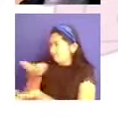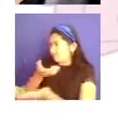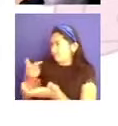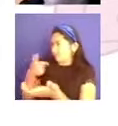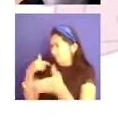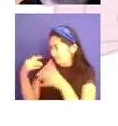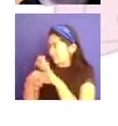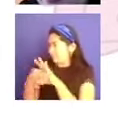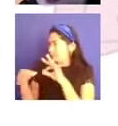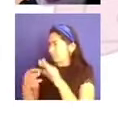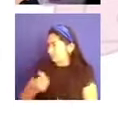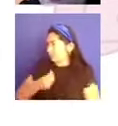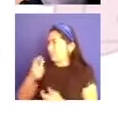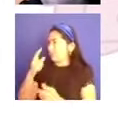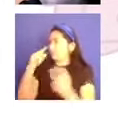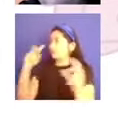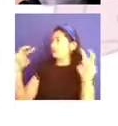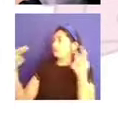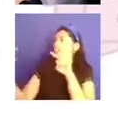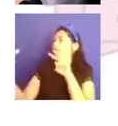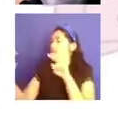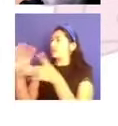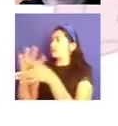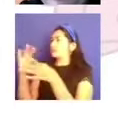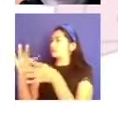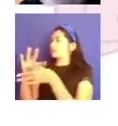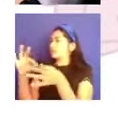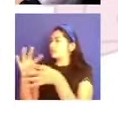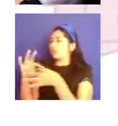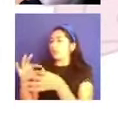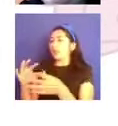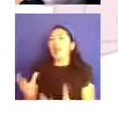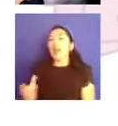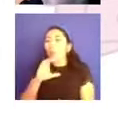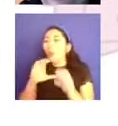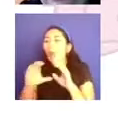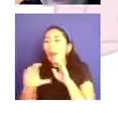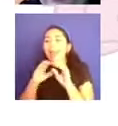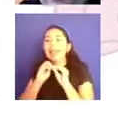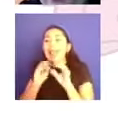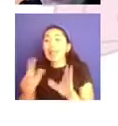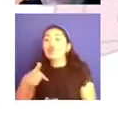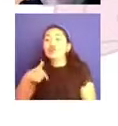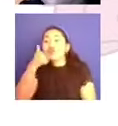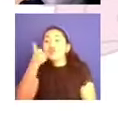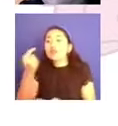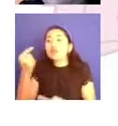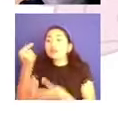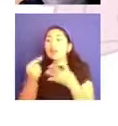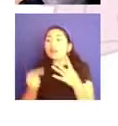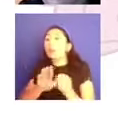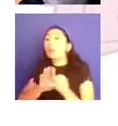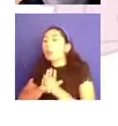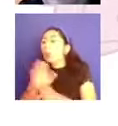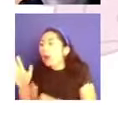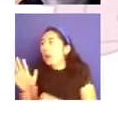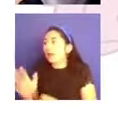esa mirada del mundo, comunicación clara, qué es lo que quiero, comunicación